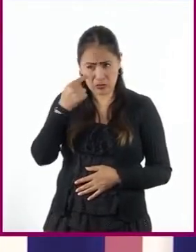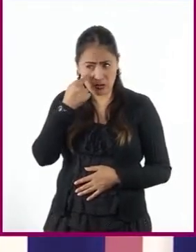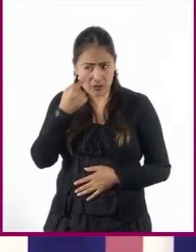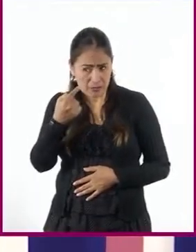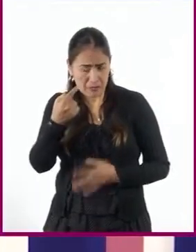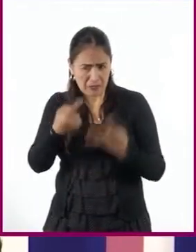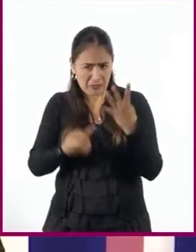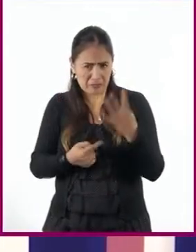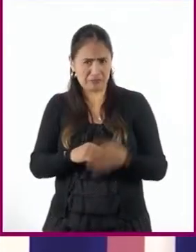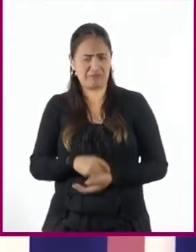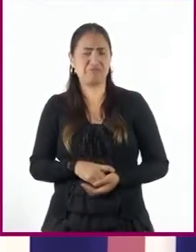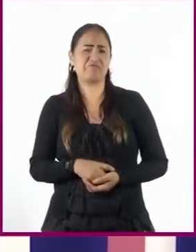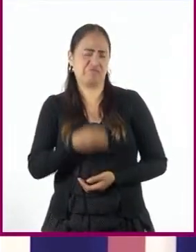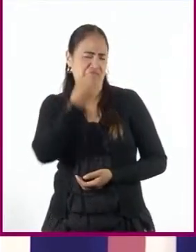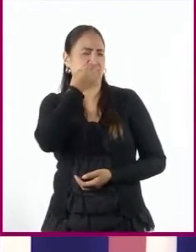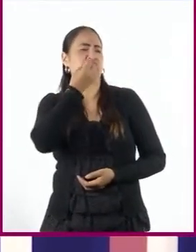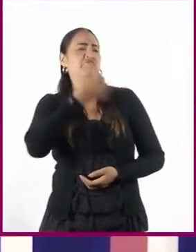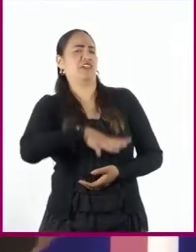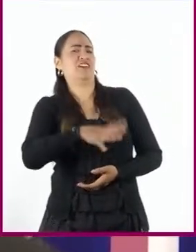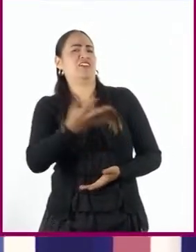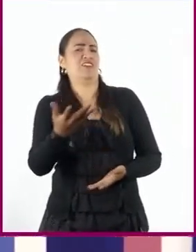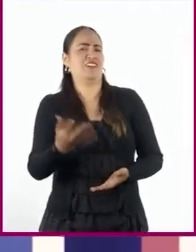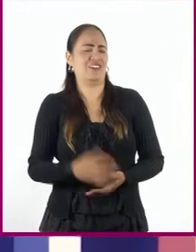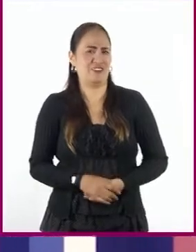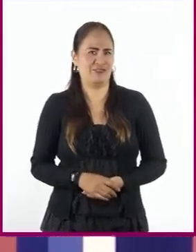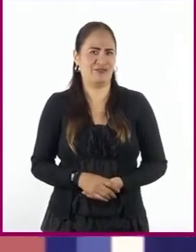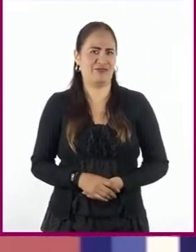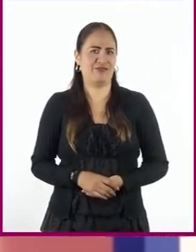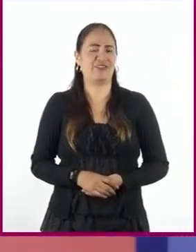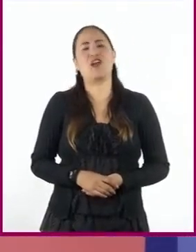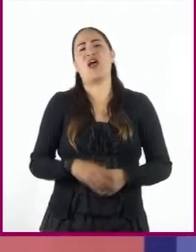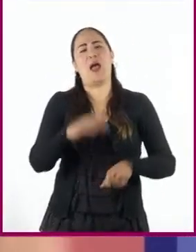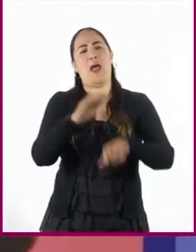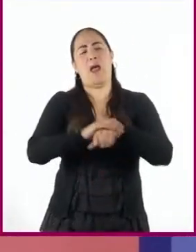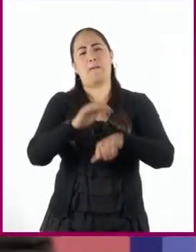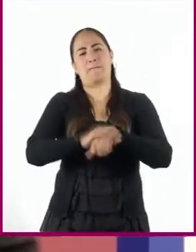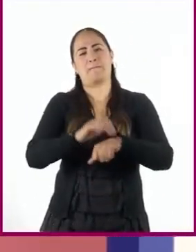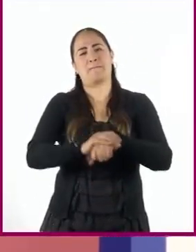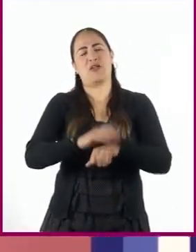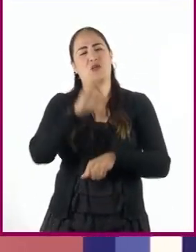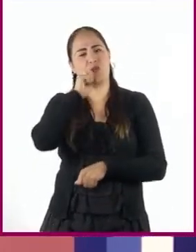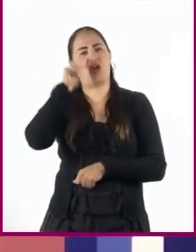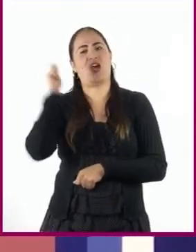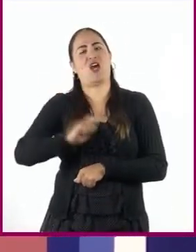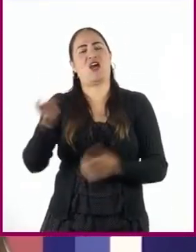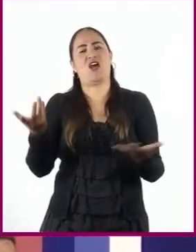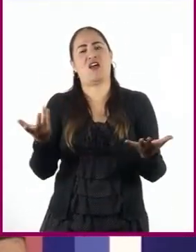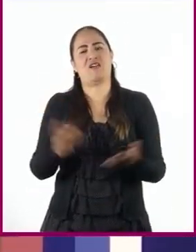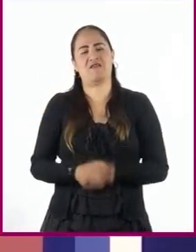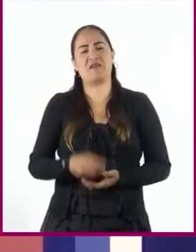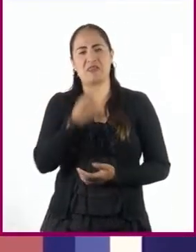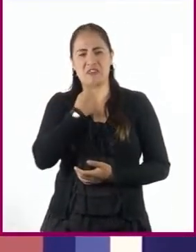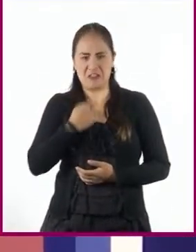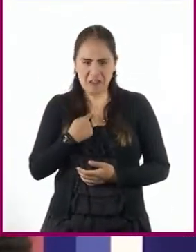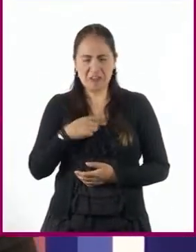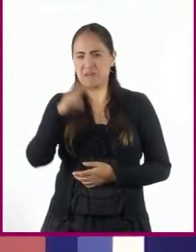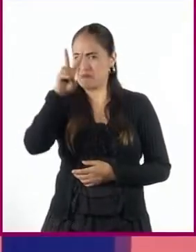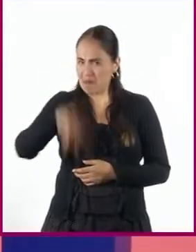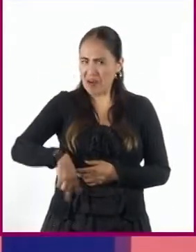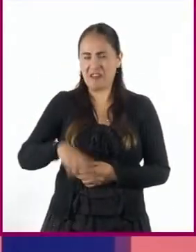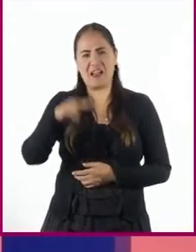¡Ah, pero claro, profesor! ¿Es para qué están los cuates? Si no para decirse, pues, las netas. ver.